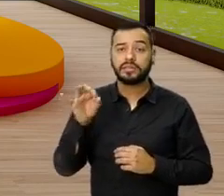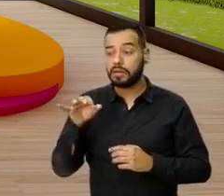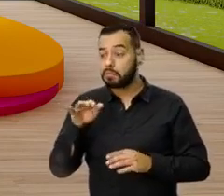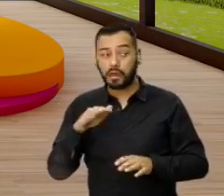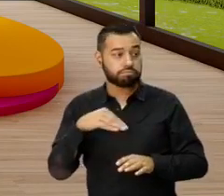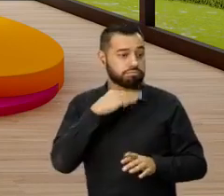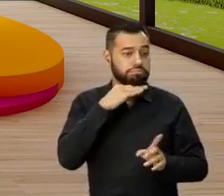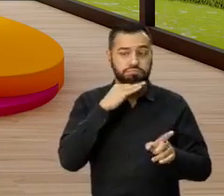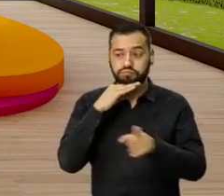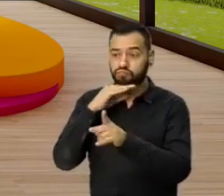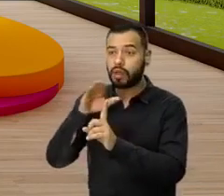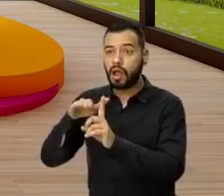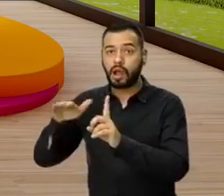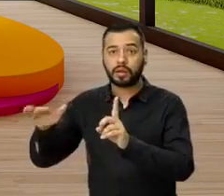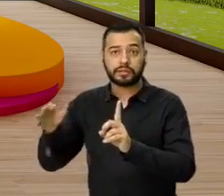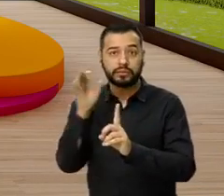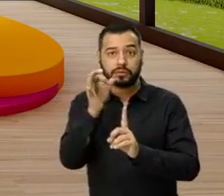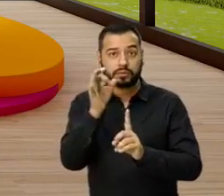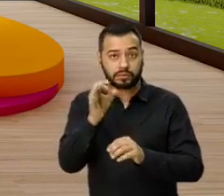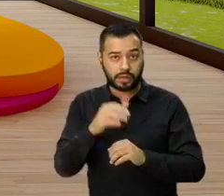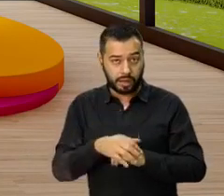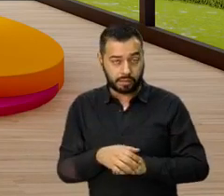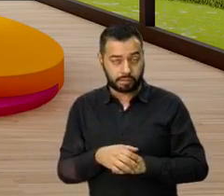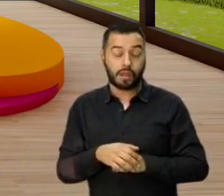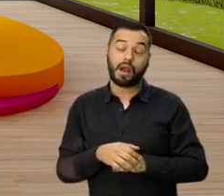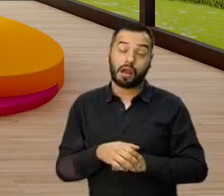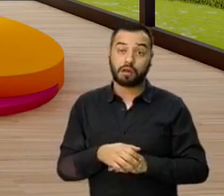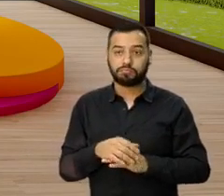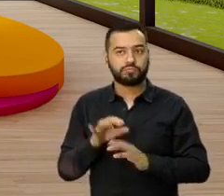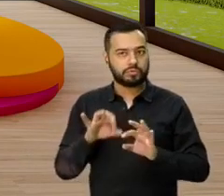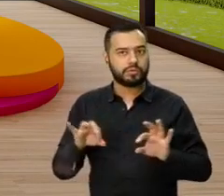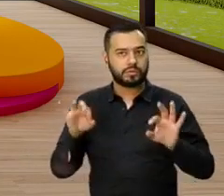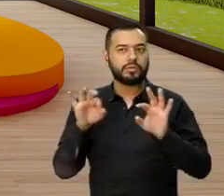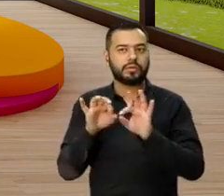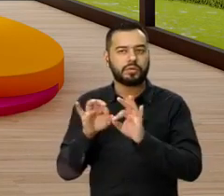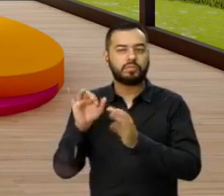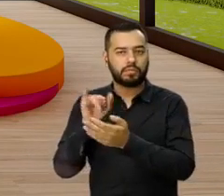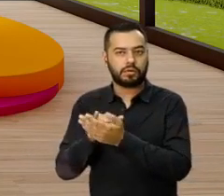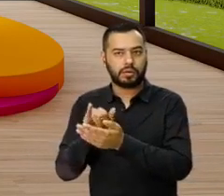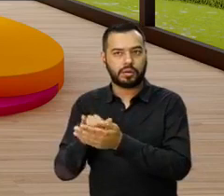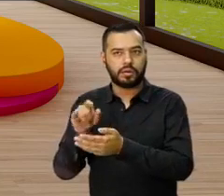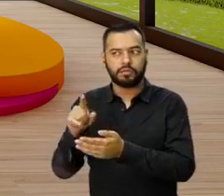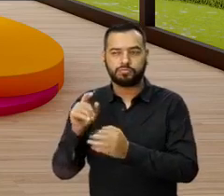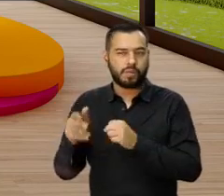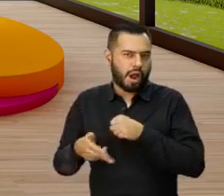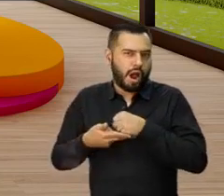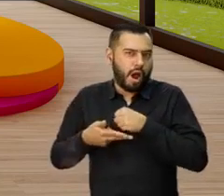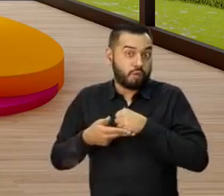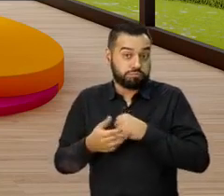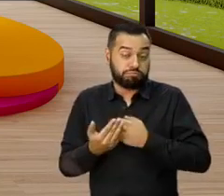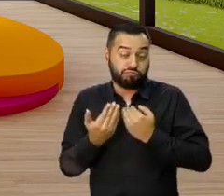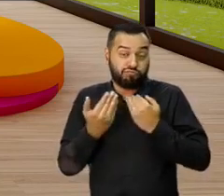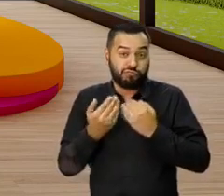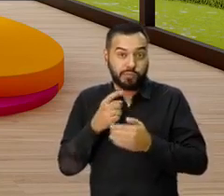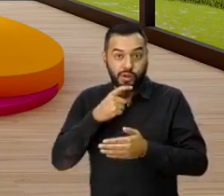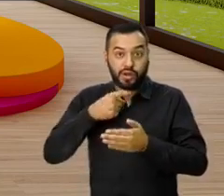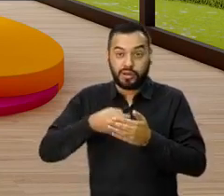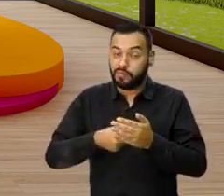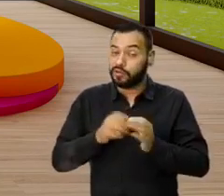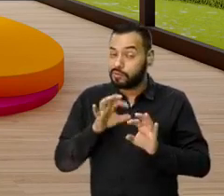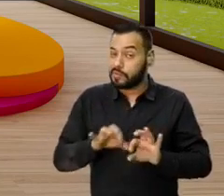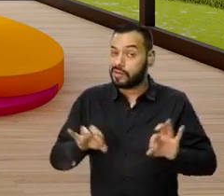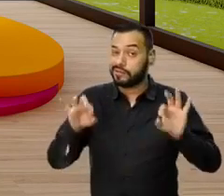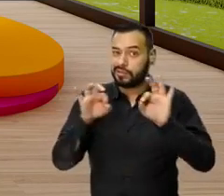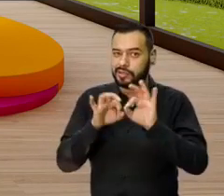espacio. Así es, correcto. Siempre va a encontrar espacio. Entonces esto es súper importante. Además que se va a ahorrar. Así es. ver qué es lo